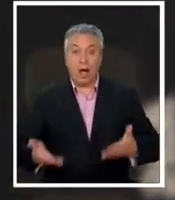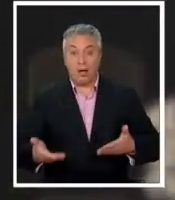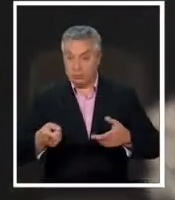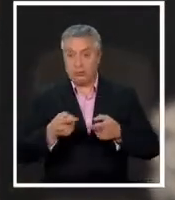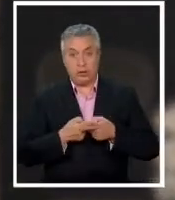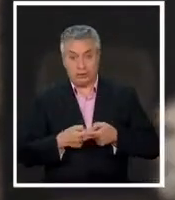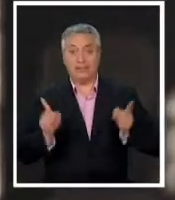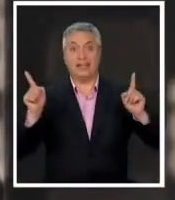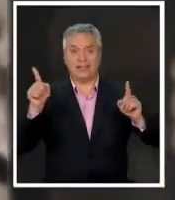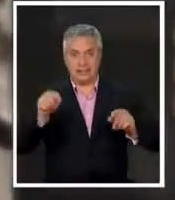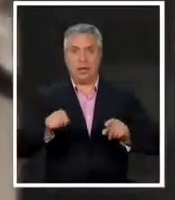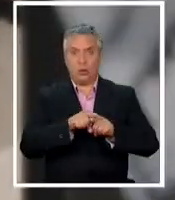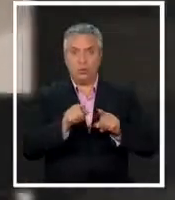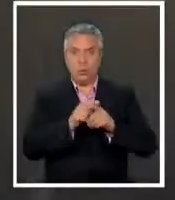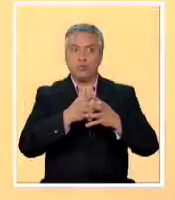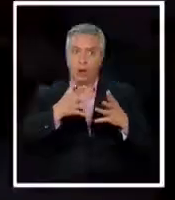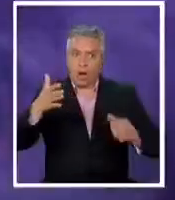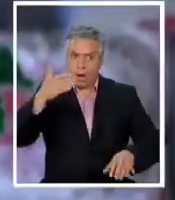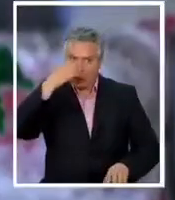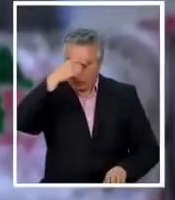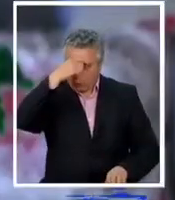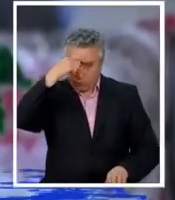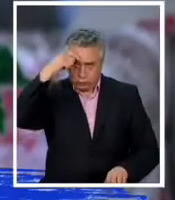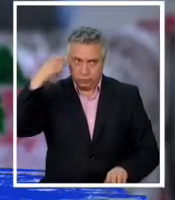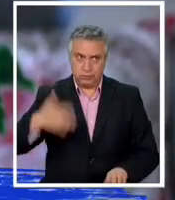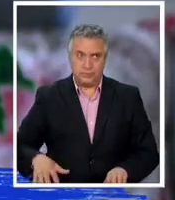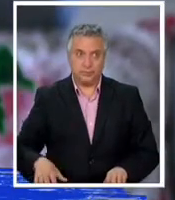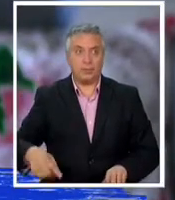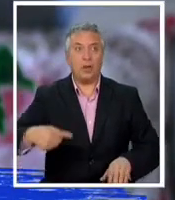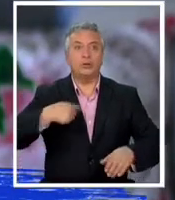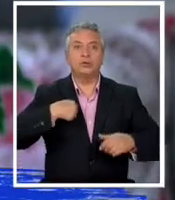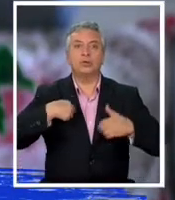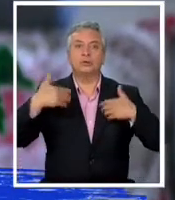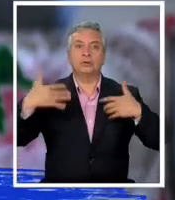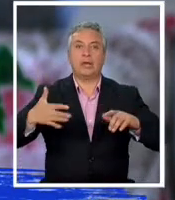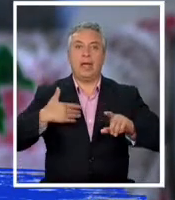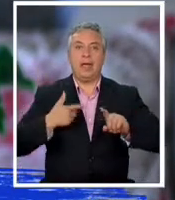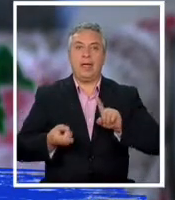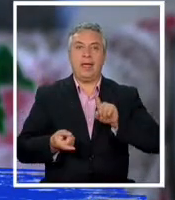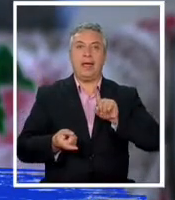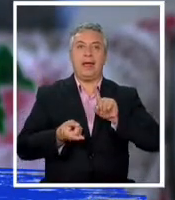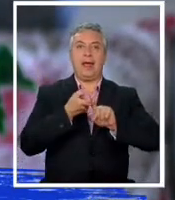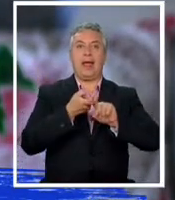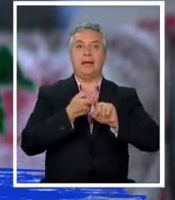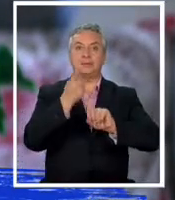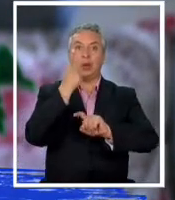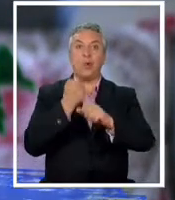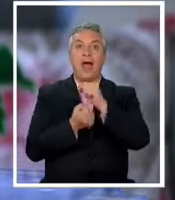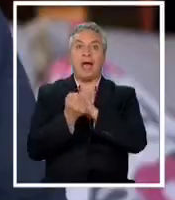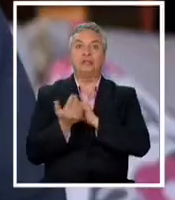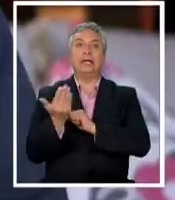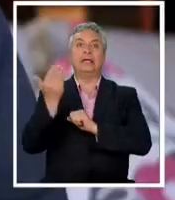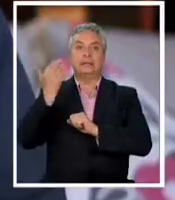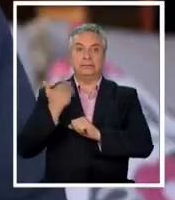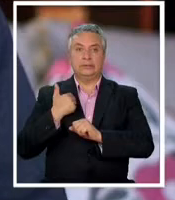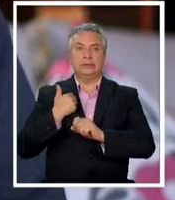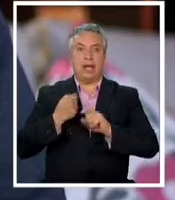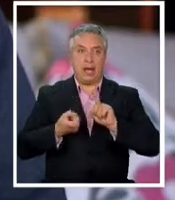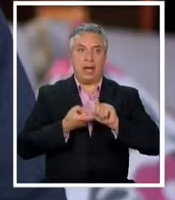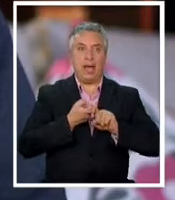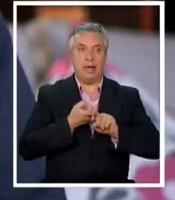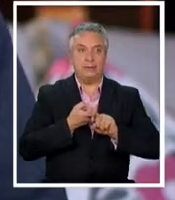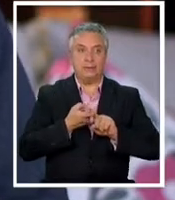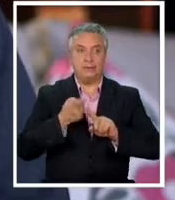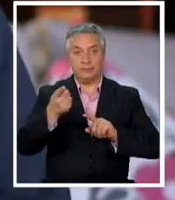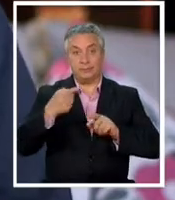era otra bastante más santificada Yo me había casado el año anterior La